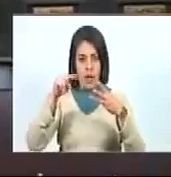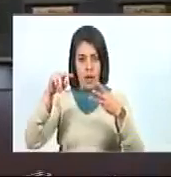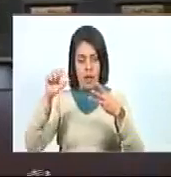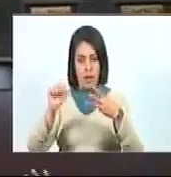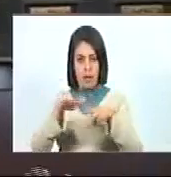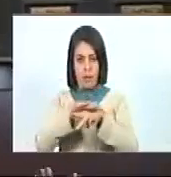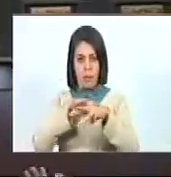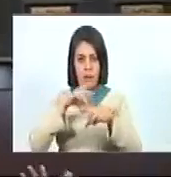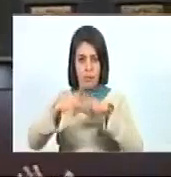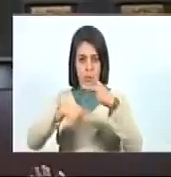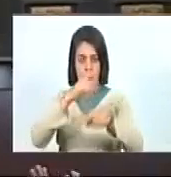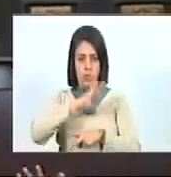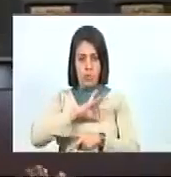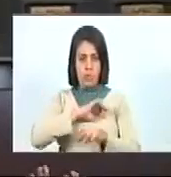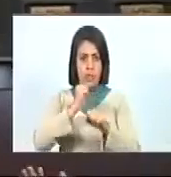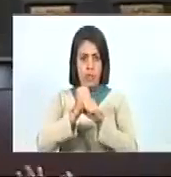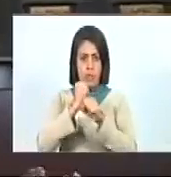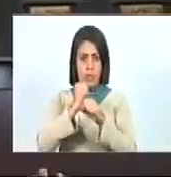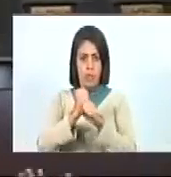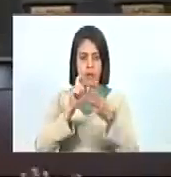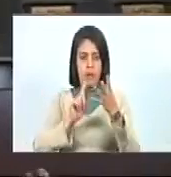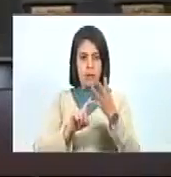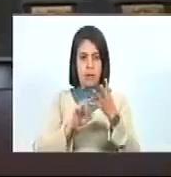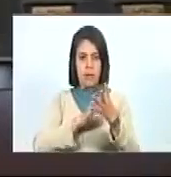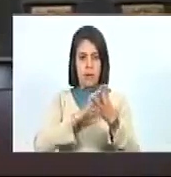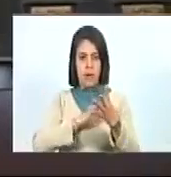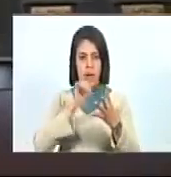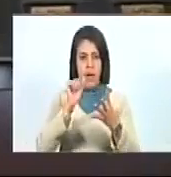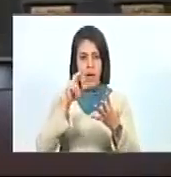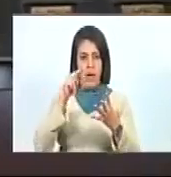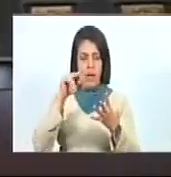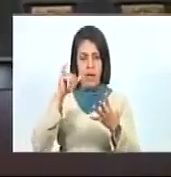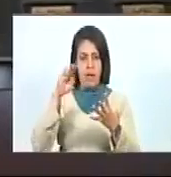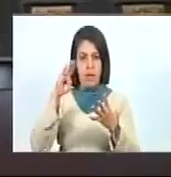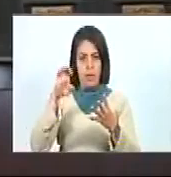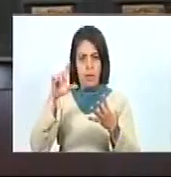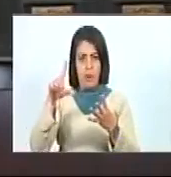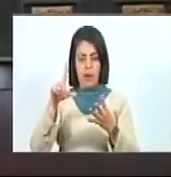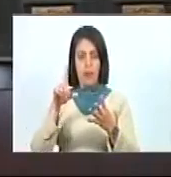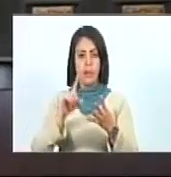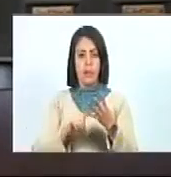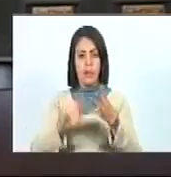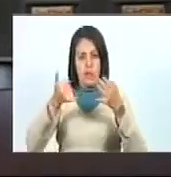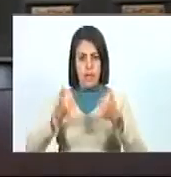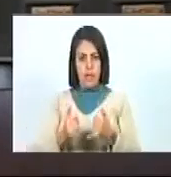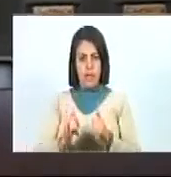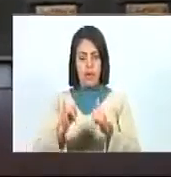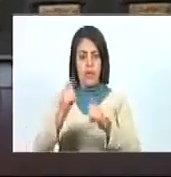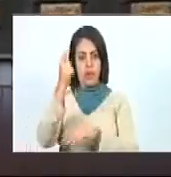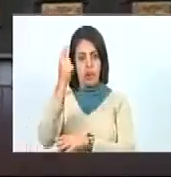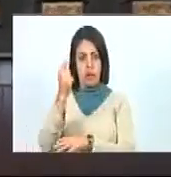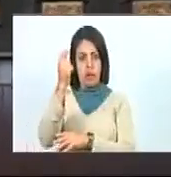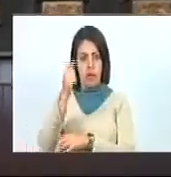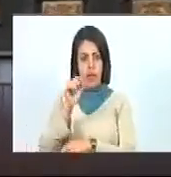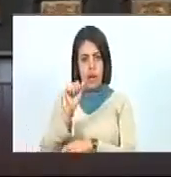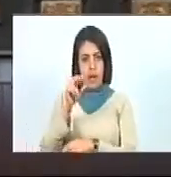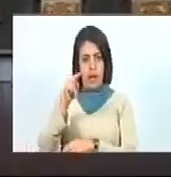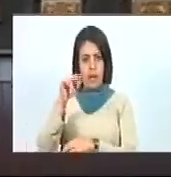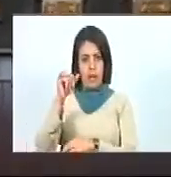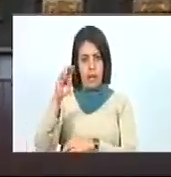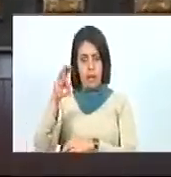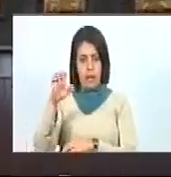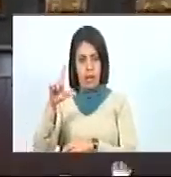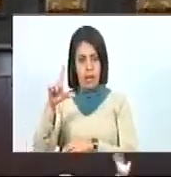Poder Popular Para El Proceso Social del Trabajo El Señor Aníbal Rafael Coltab Vivas Hijo De Nuestro Querido Diputado Aníbal René